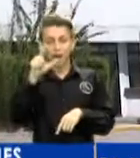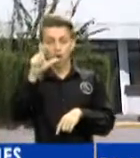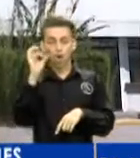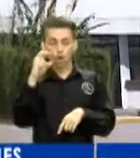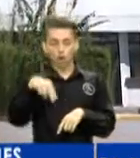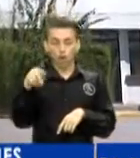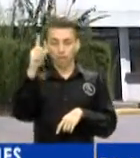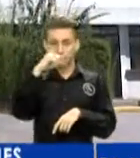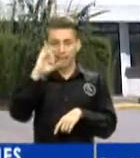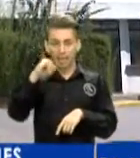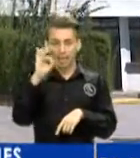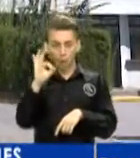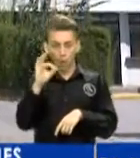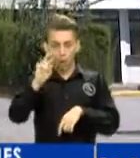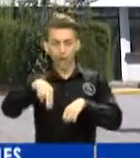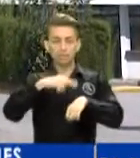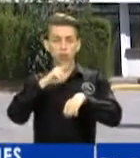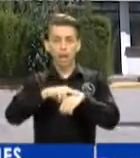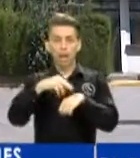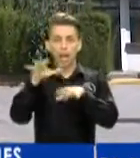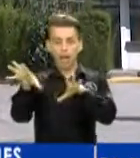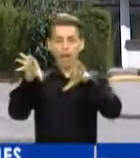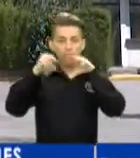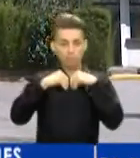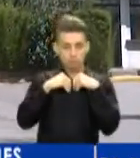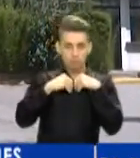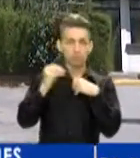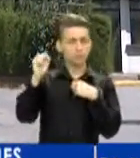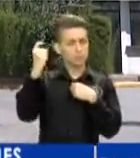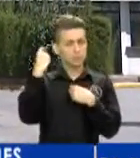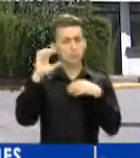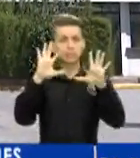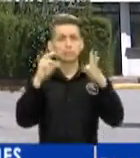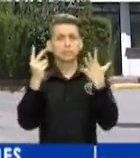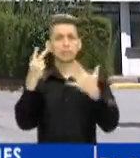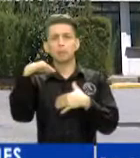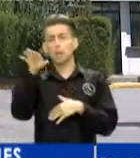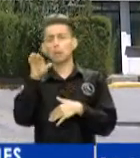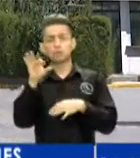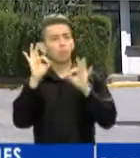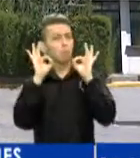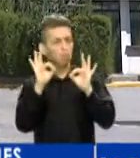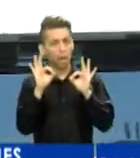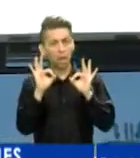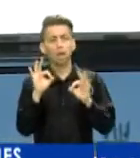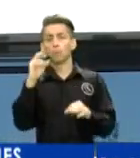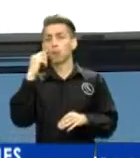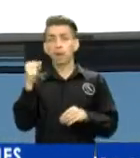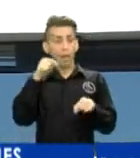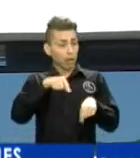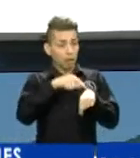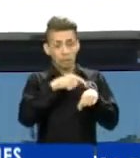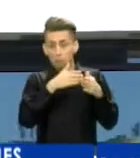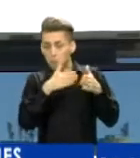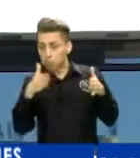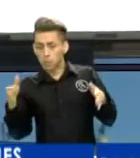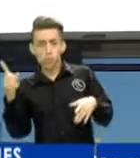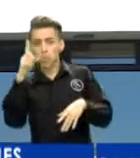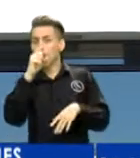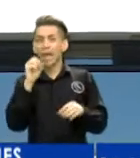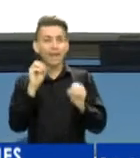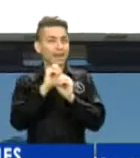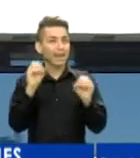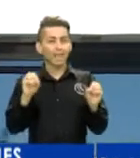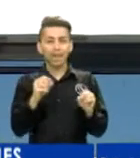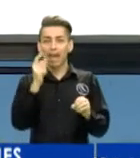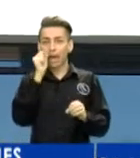el pasado 17 de marzo han sido positivas, porque a la fecha no reportan a ningún niño, niña y